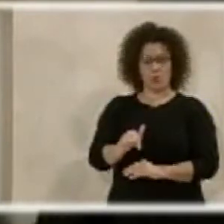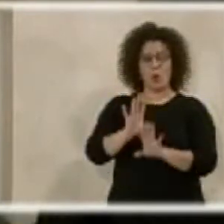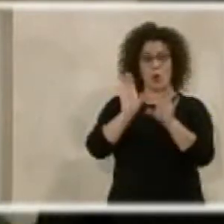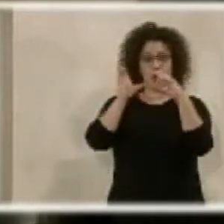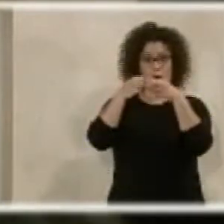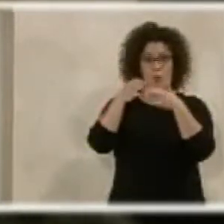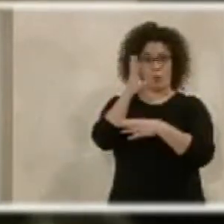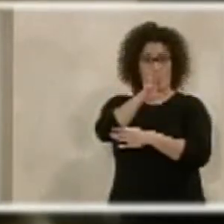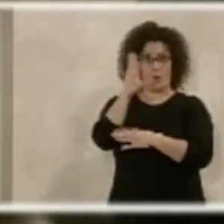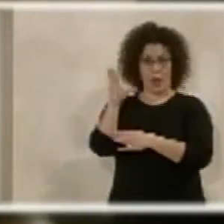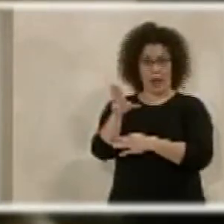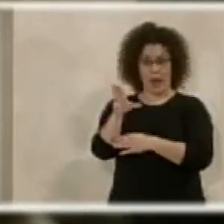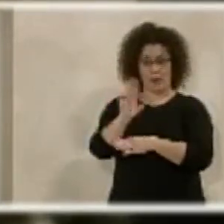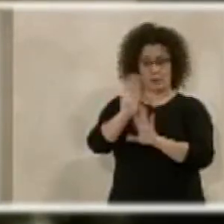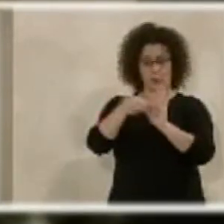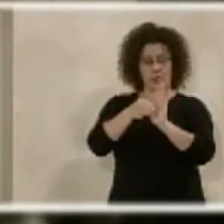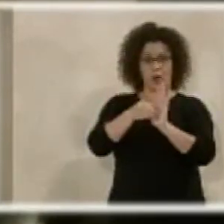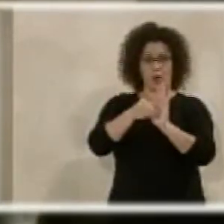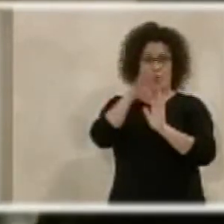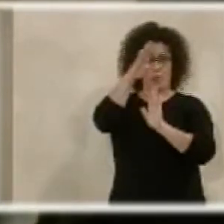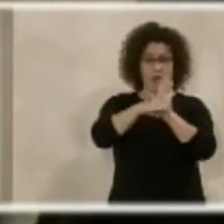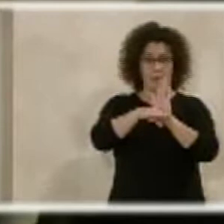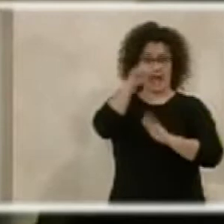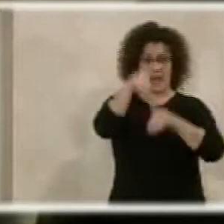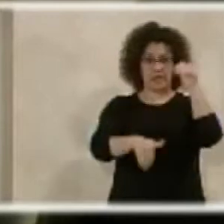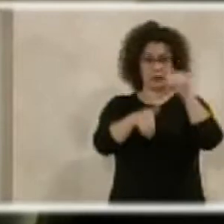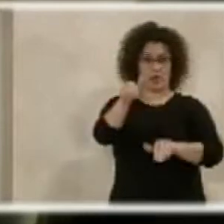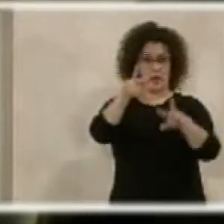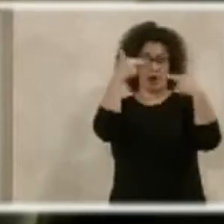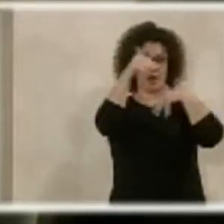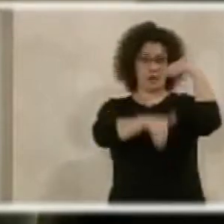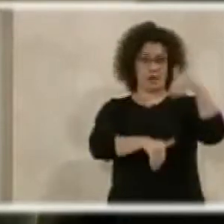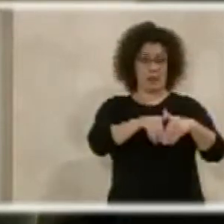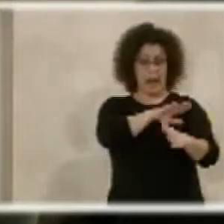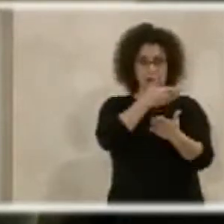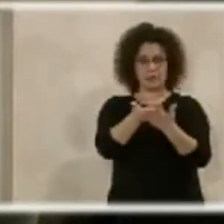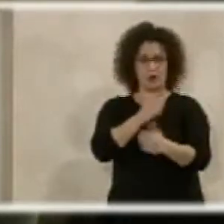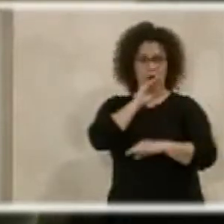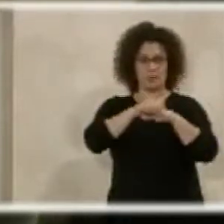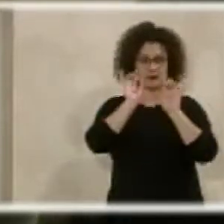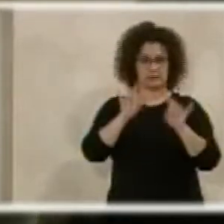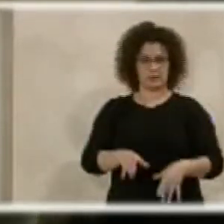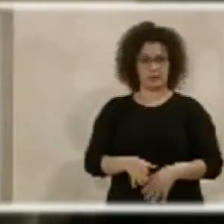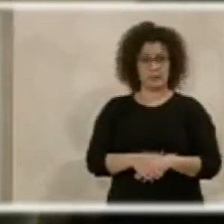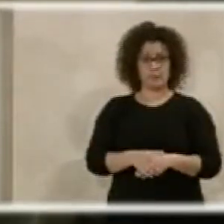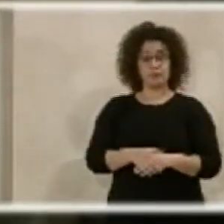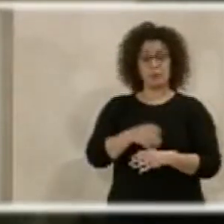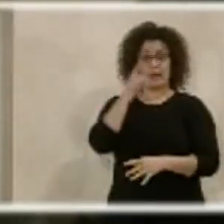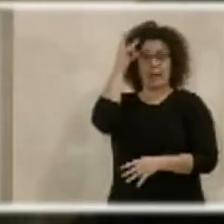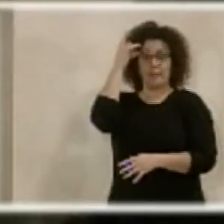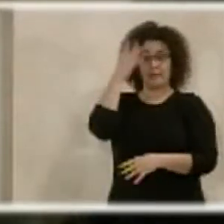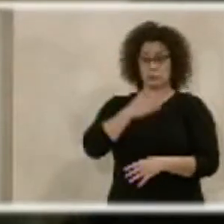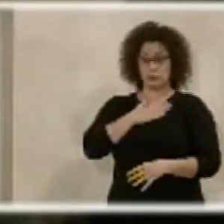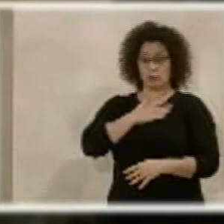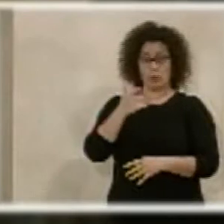Partido Popular incluyó en sus programas electorales y que hasta ahora no ha cumplido. No es un capricho que